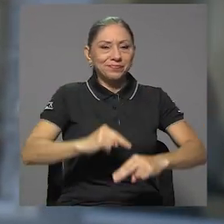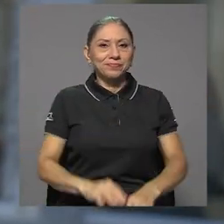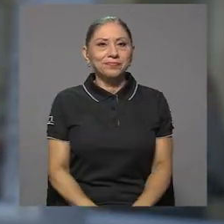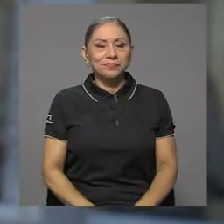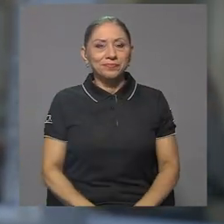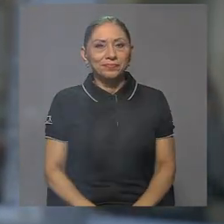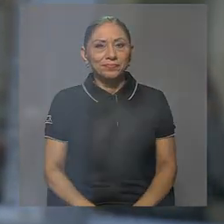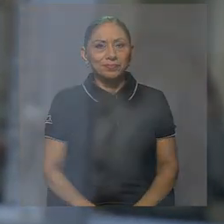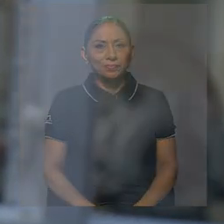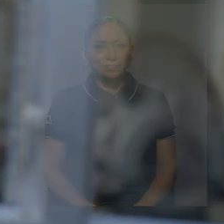¡Gracias! ¡Gracias! ¡Gracias!